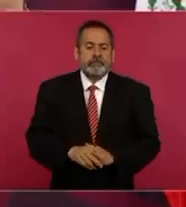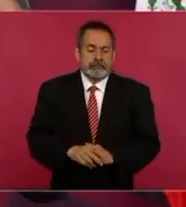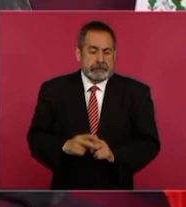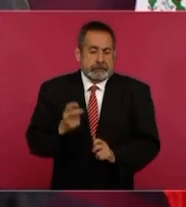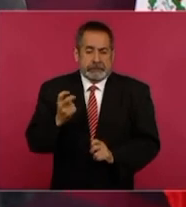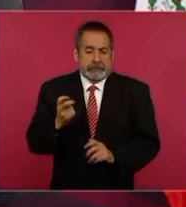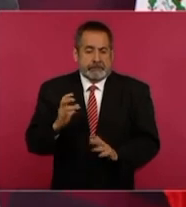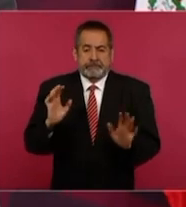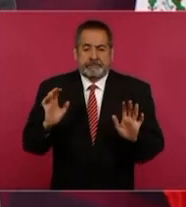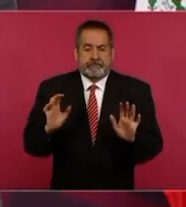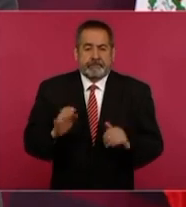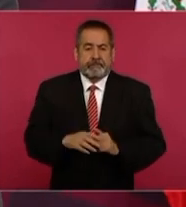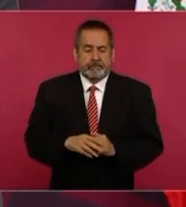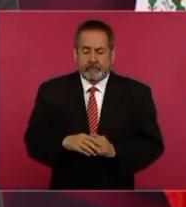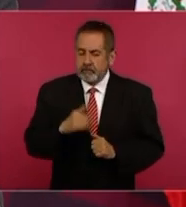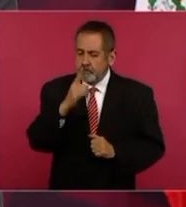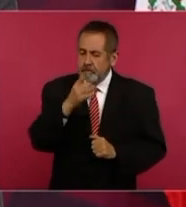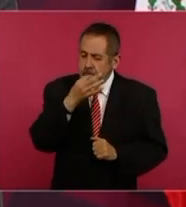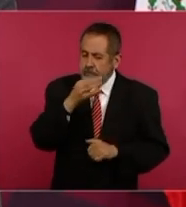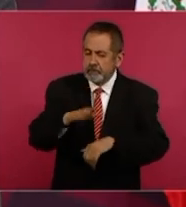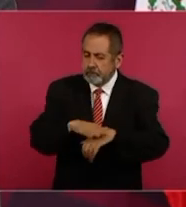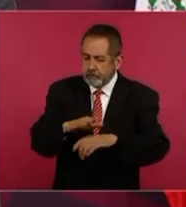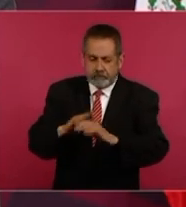y nada más cuidarnos